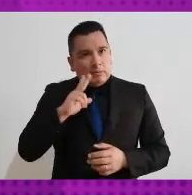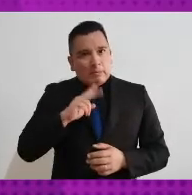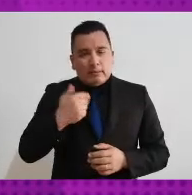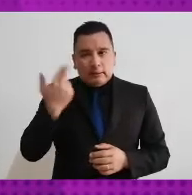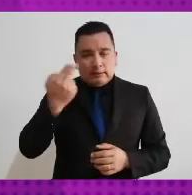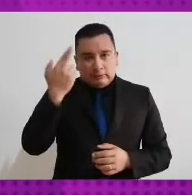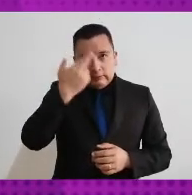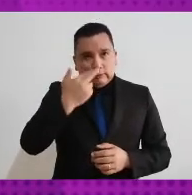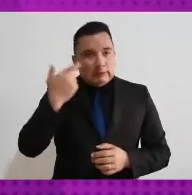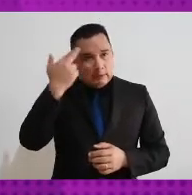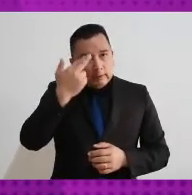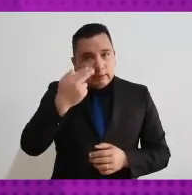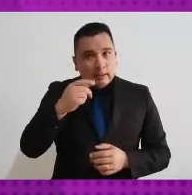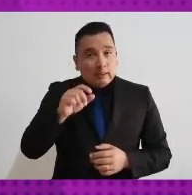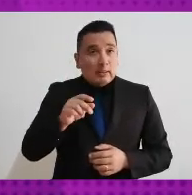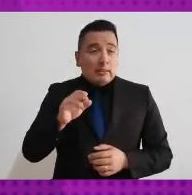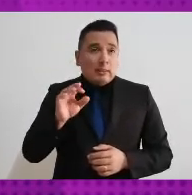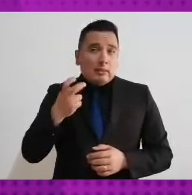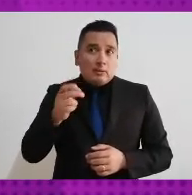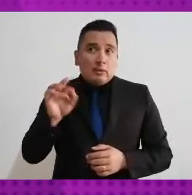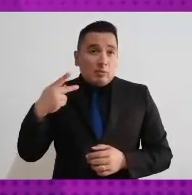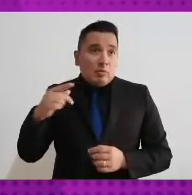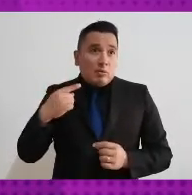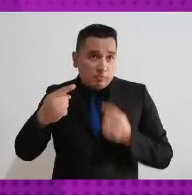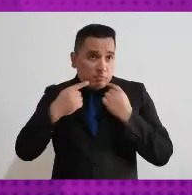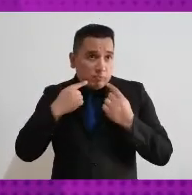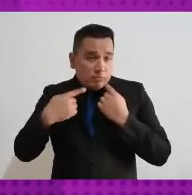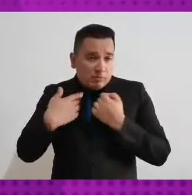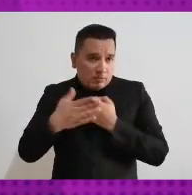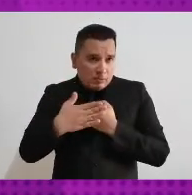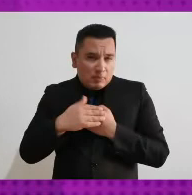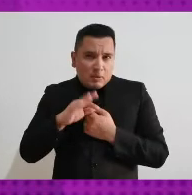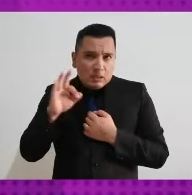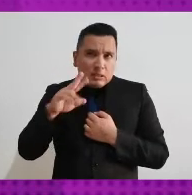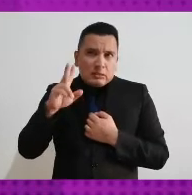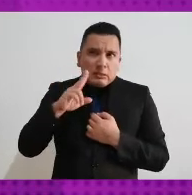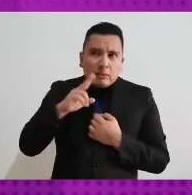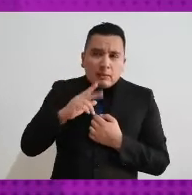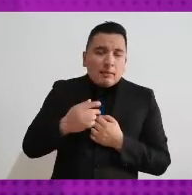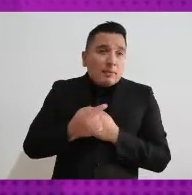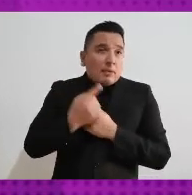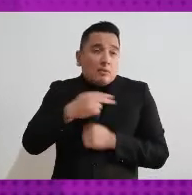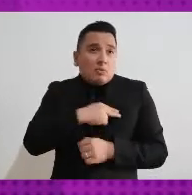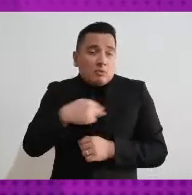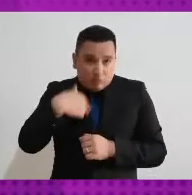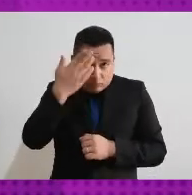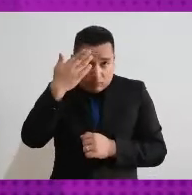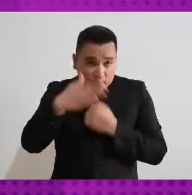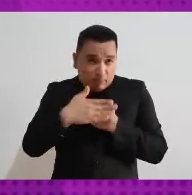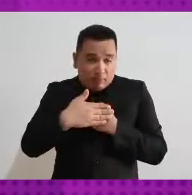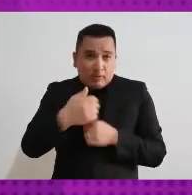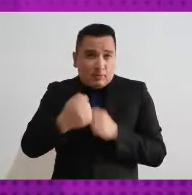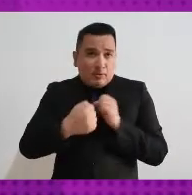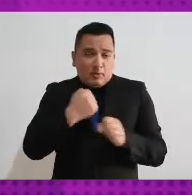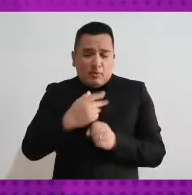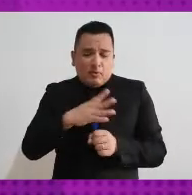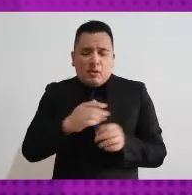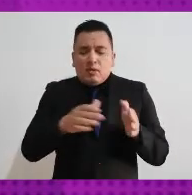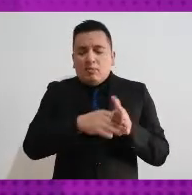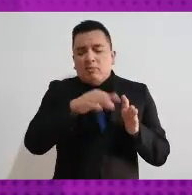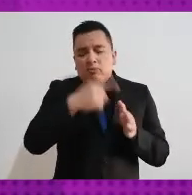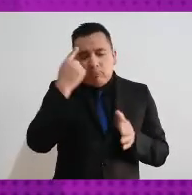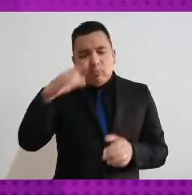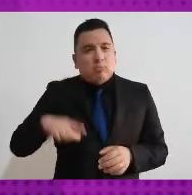entrando en análisis y probablemente ustedes en su discusión en próximos meses ya que el siguiente año tenemos la elección de la